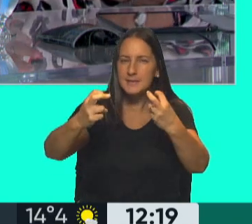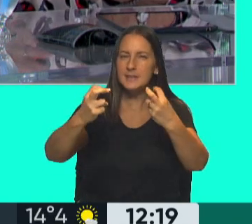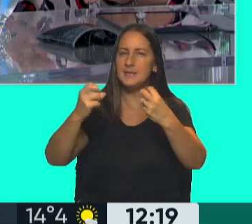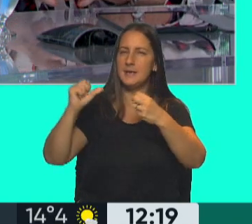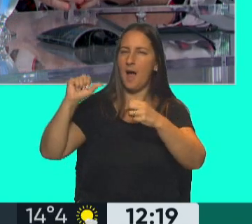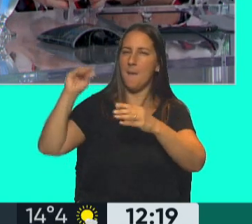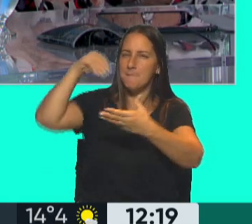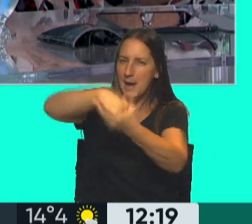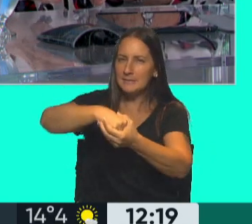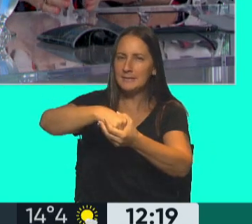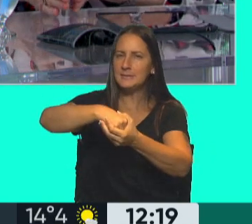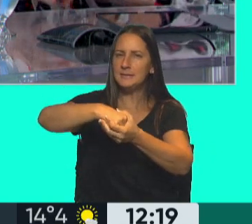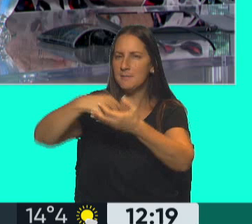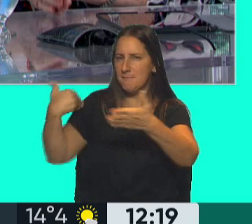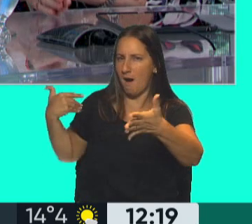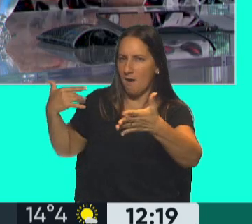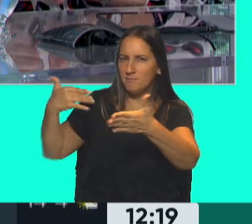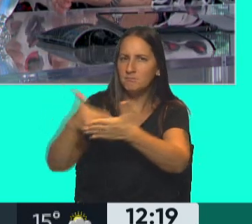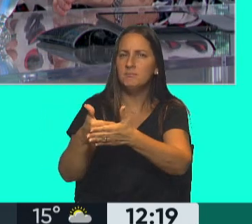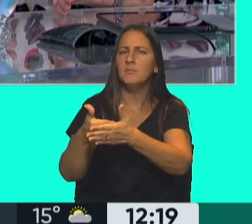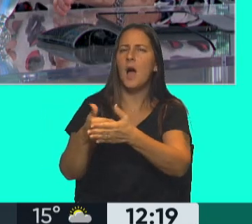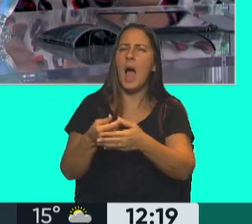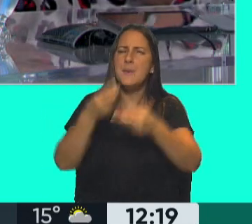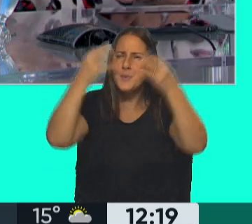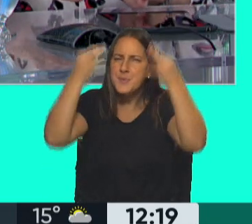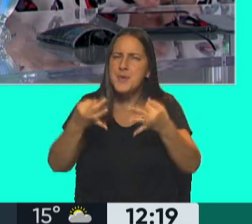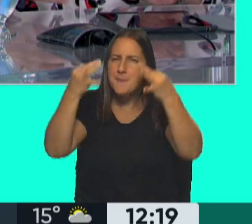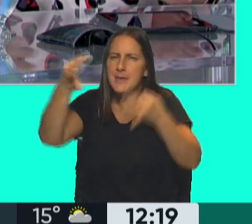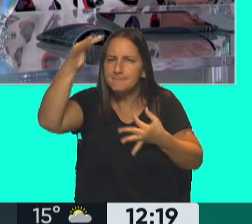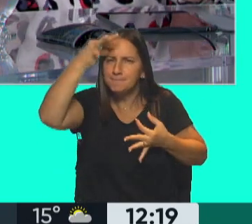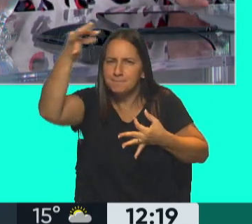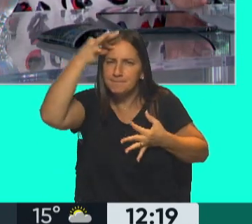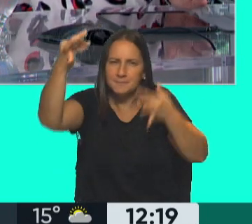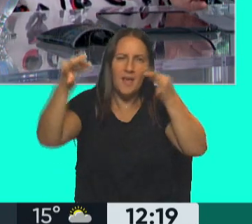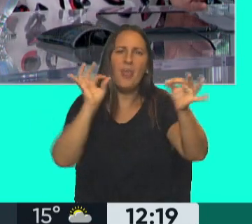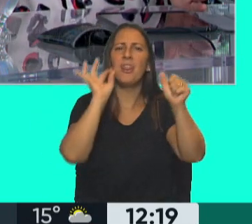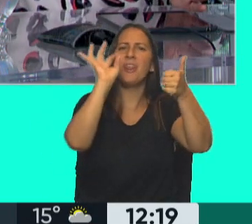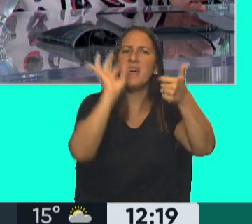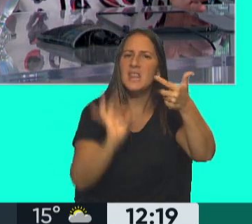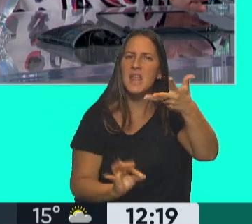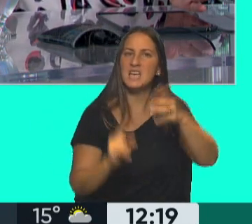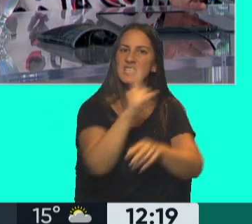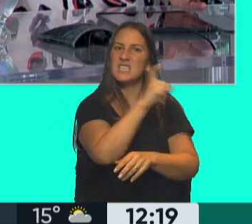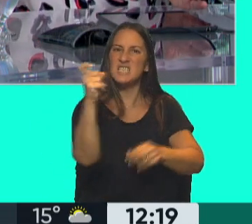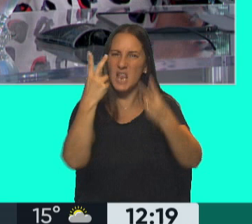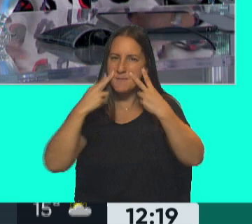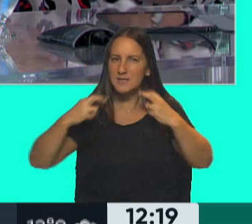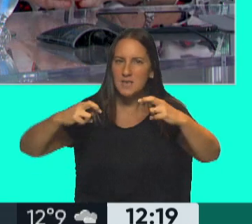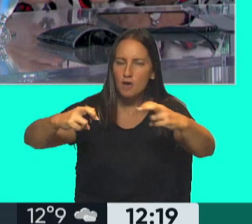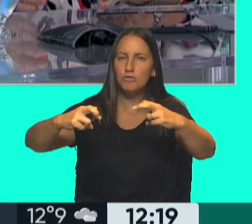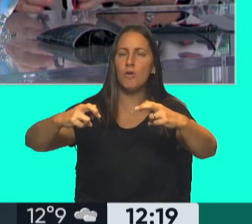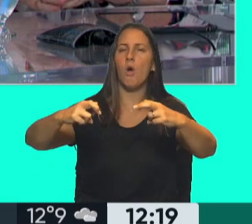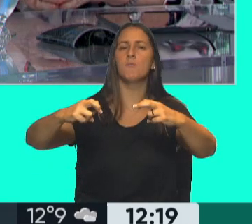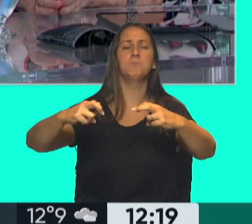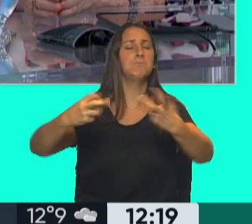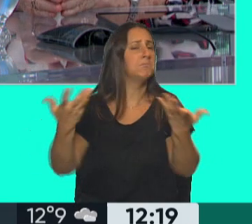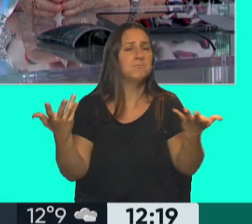y la verdad es que revisando con rigor todos estos 100 estudios revisaron, no